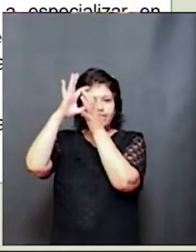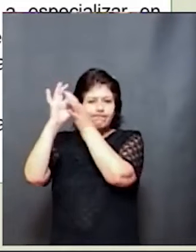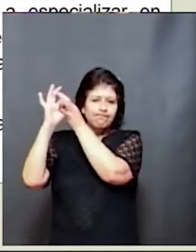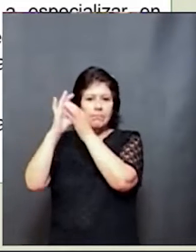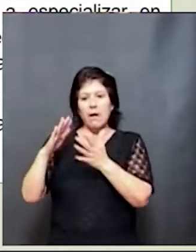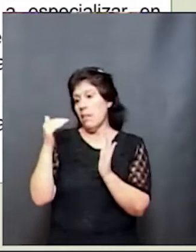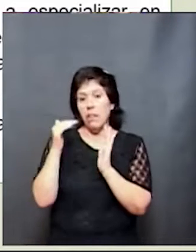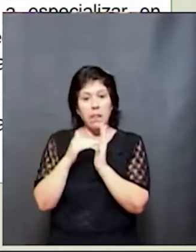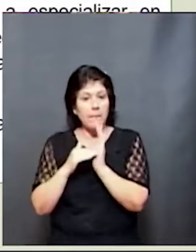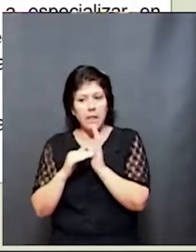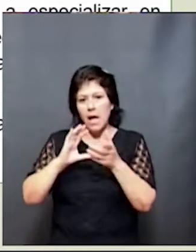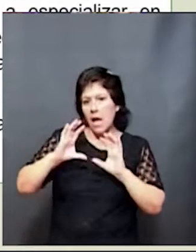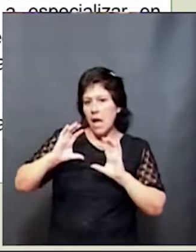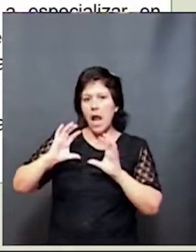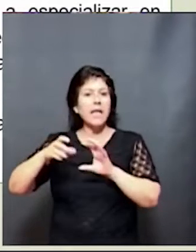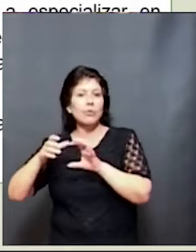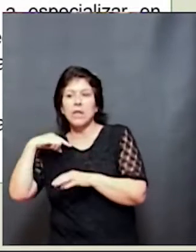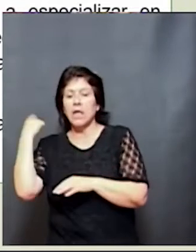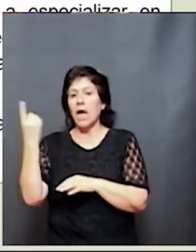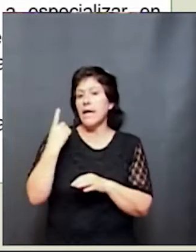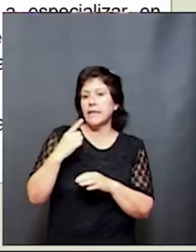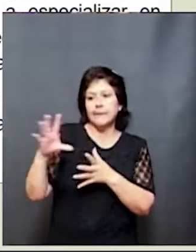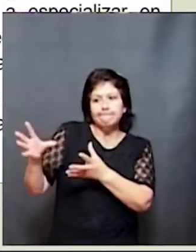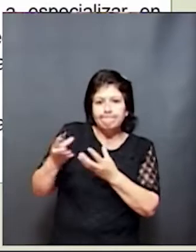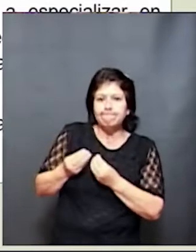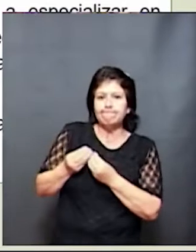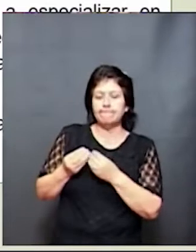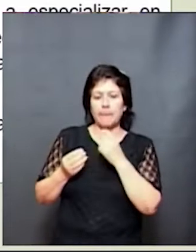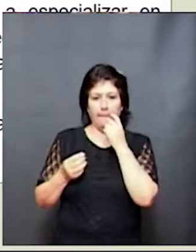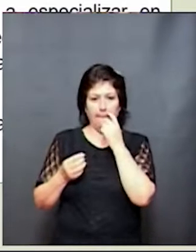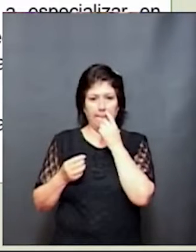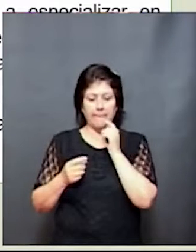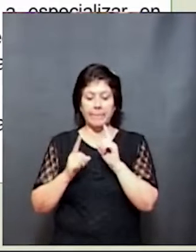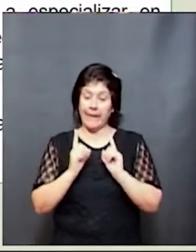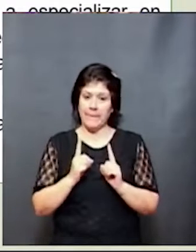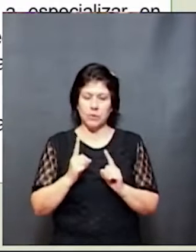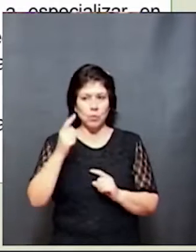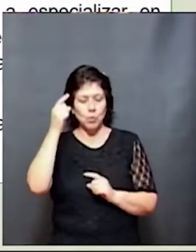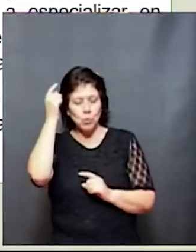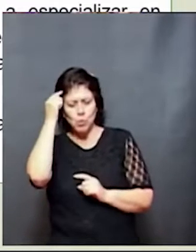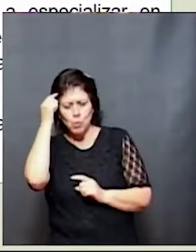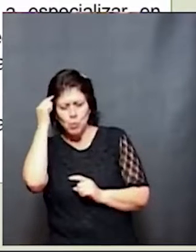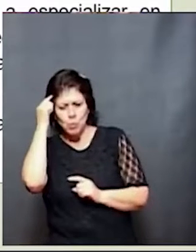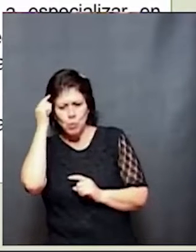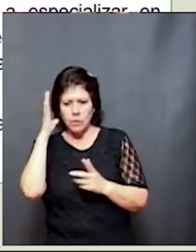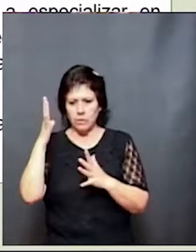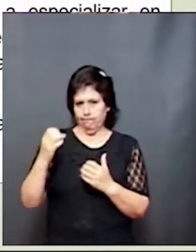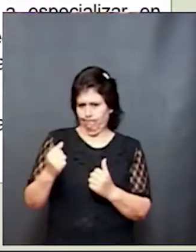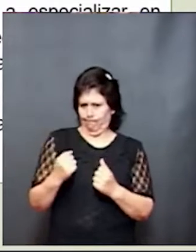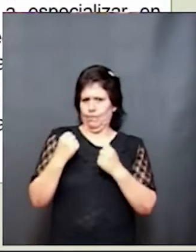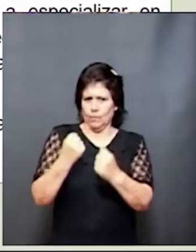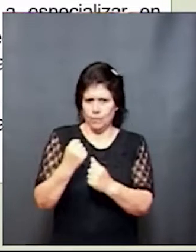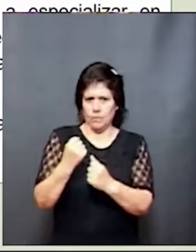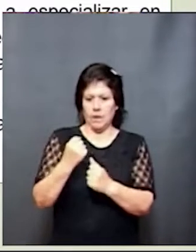y de la estimulación y de lo que recibimos, sino que también hace que nuestro cerebro se vuelva robusto, capaz